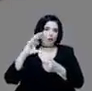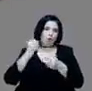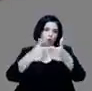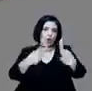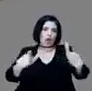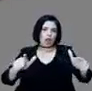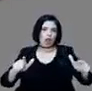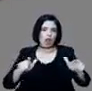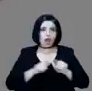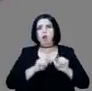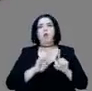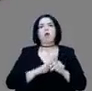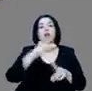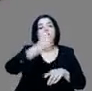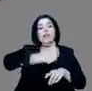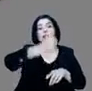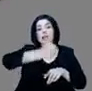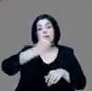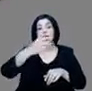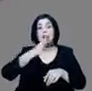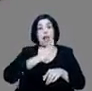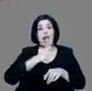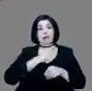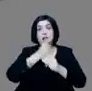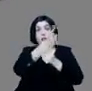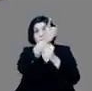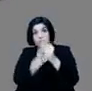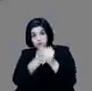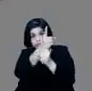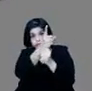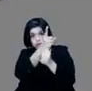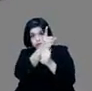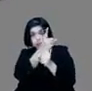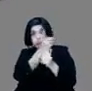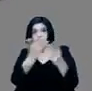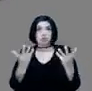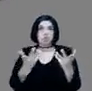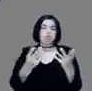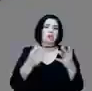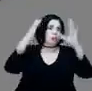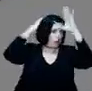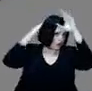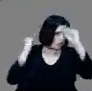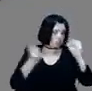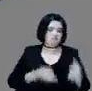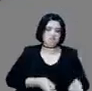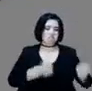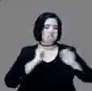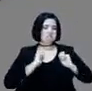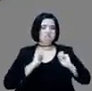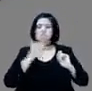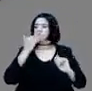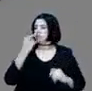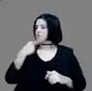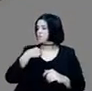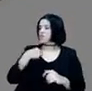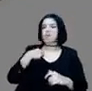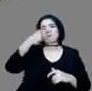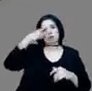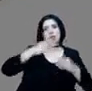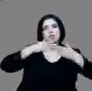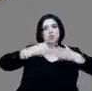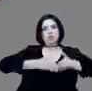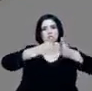Y cada uno de ellos llevaba un cañón, en fin, y Cortés asume el mando de los bergantines, ¿no?